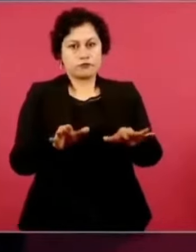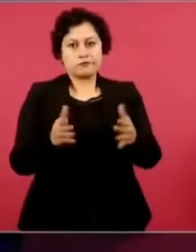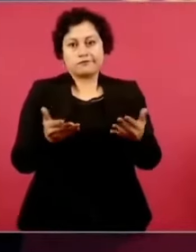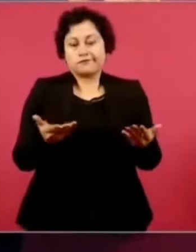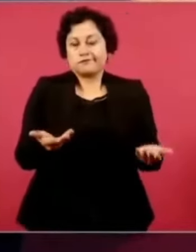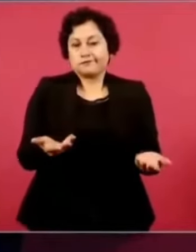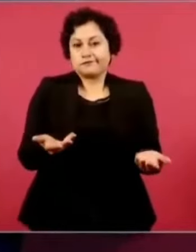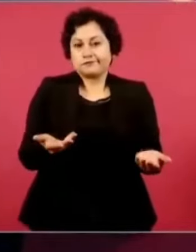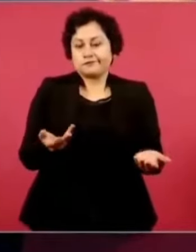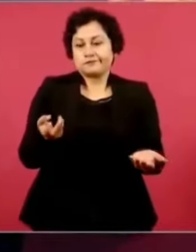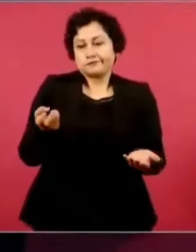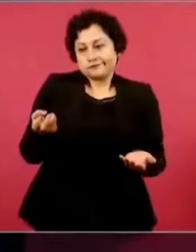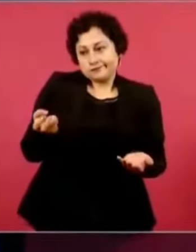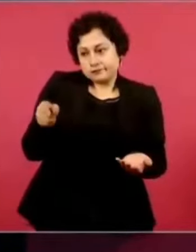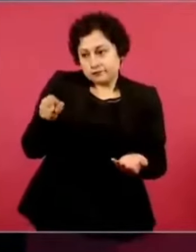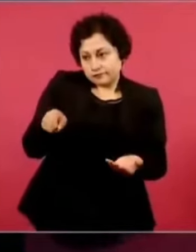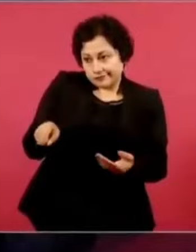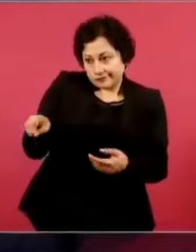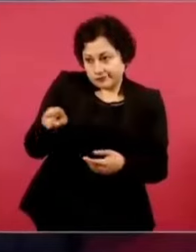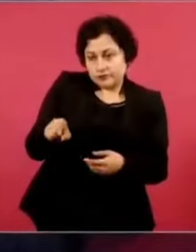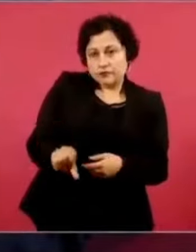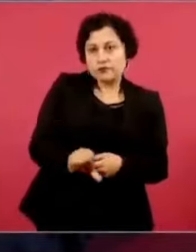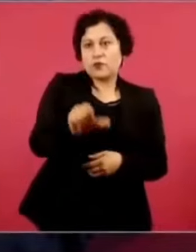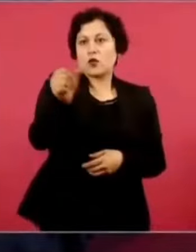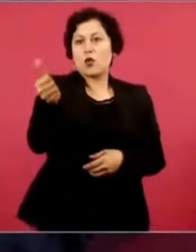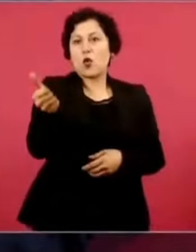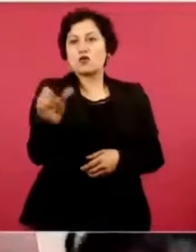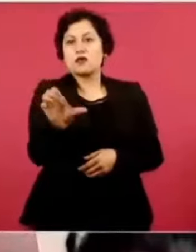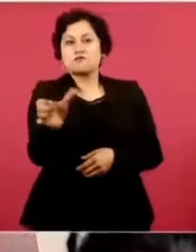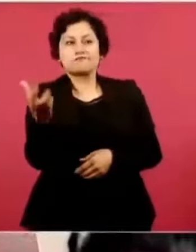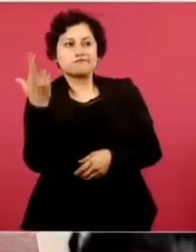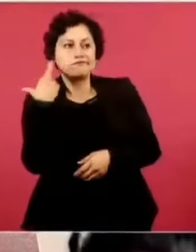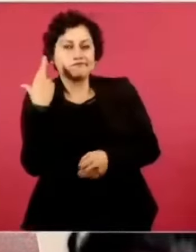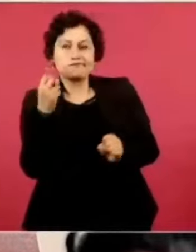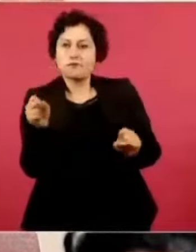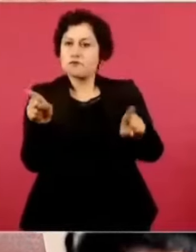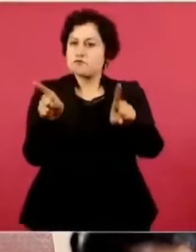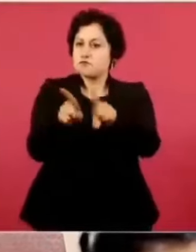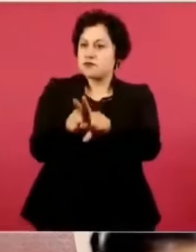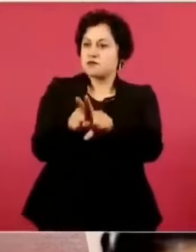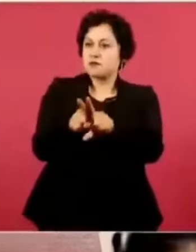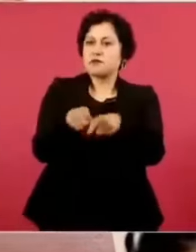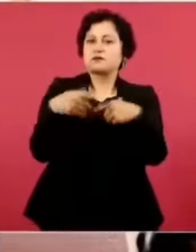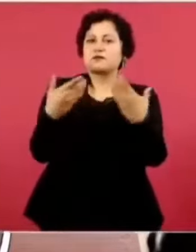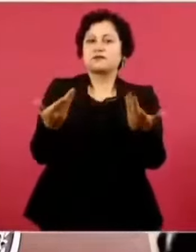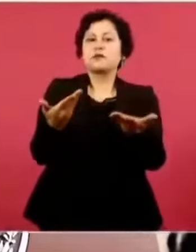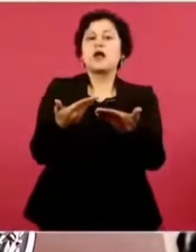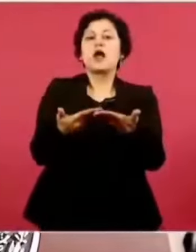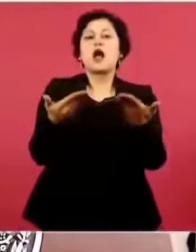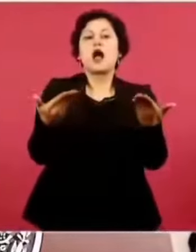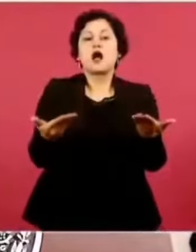como otras estaciones de radio, se volvieron paladines